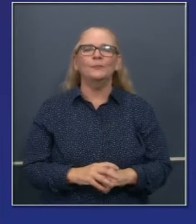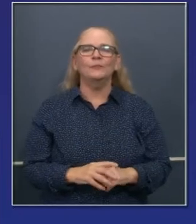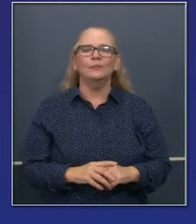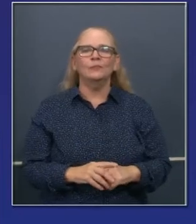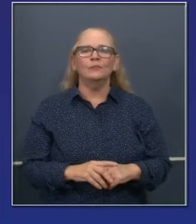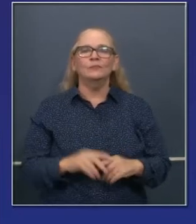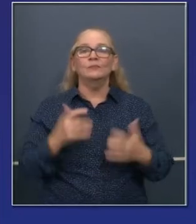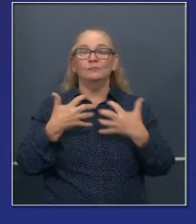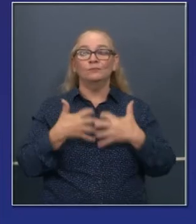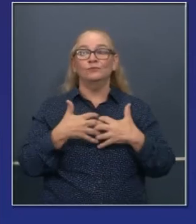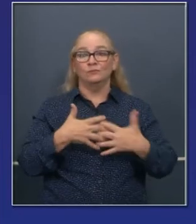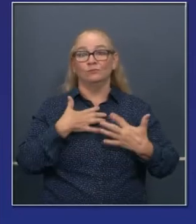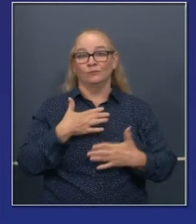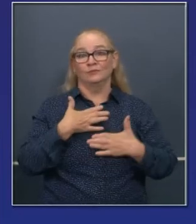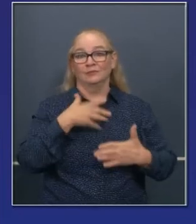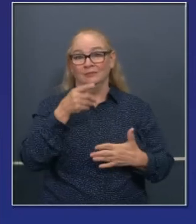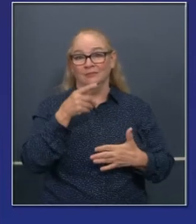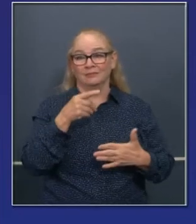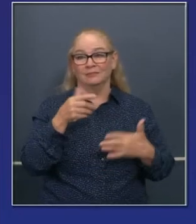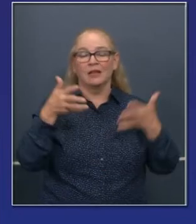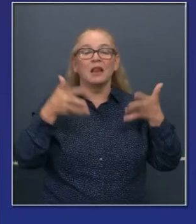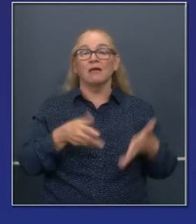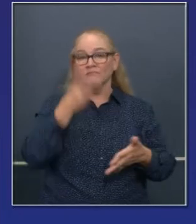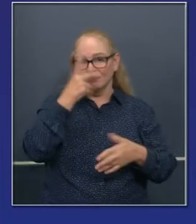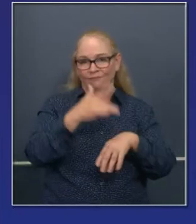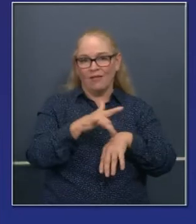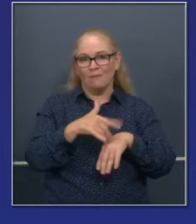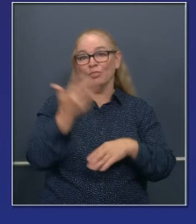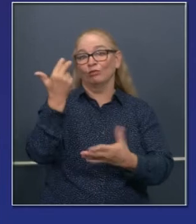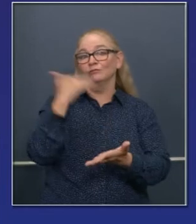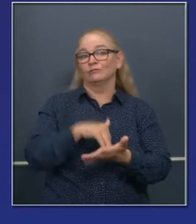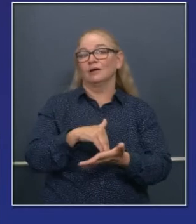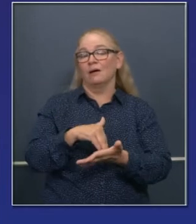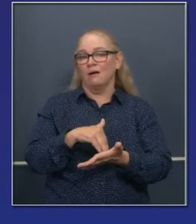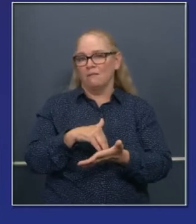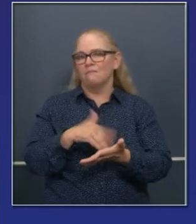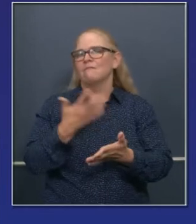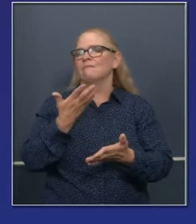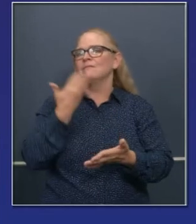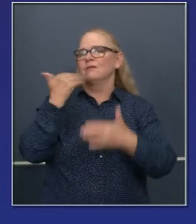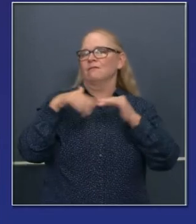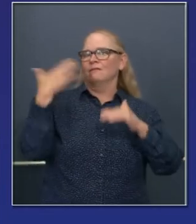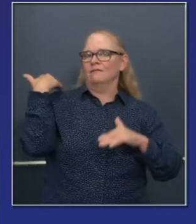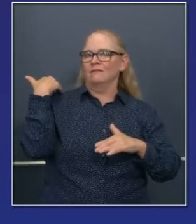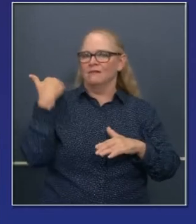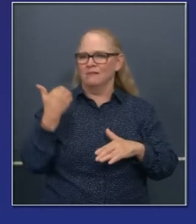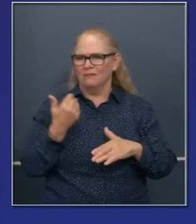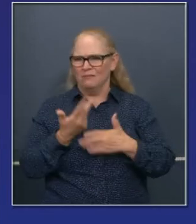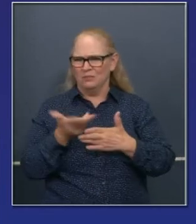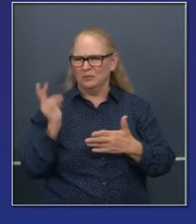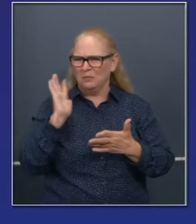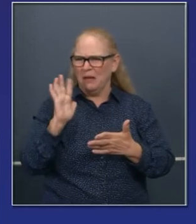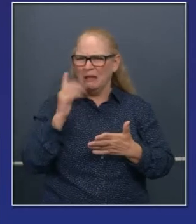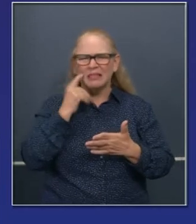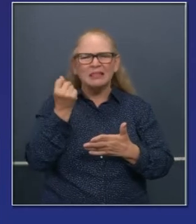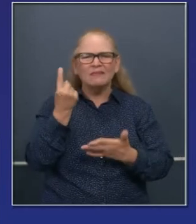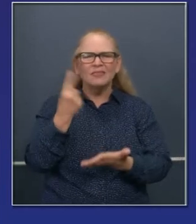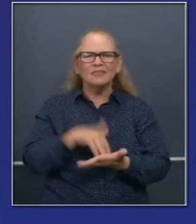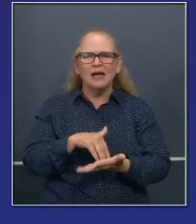más de 13,000 disponibles. Nos va mejor la semana pasada a 11,000